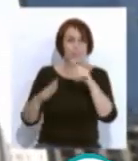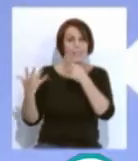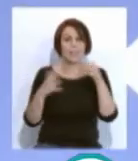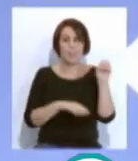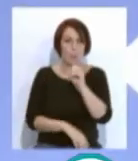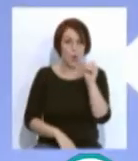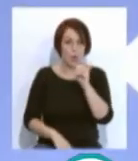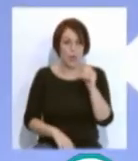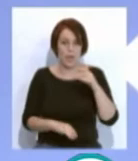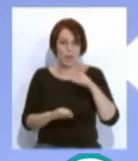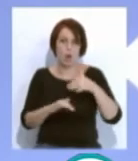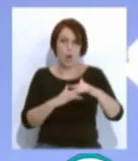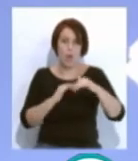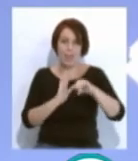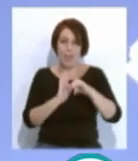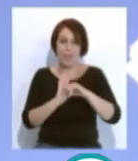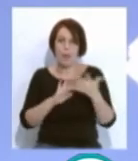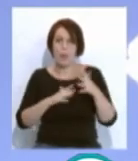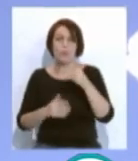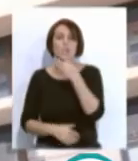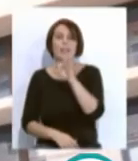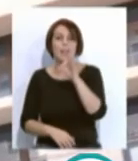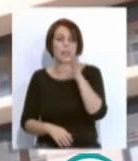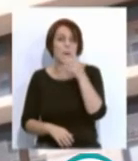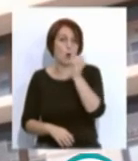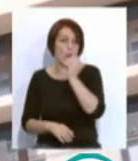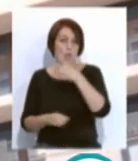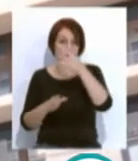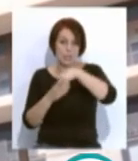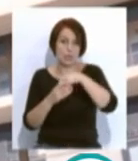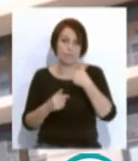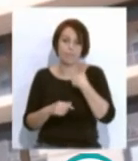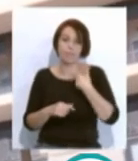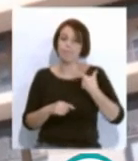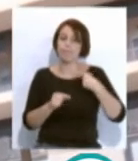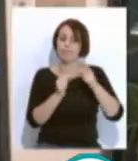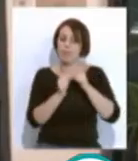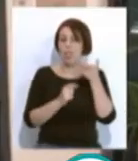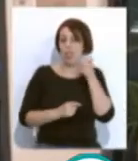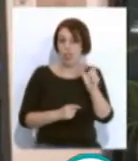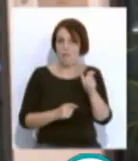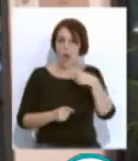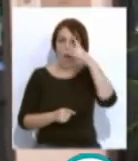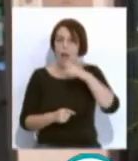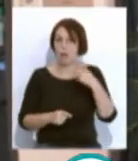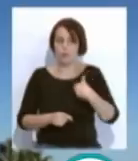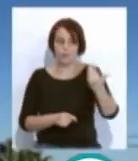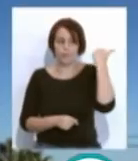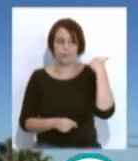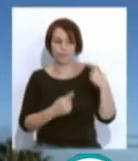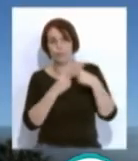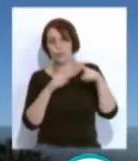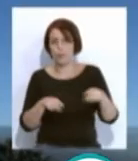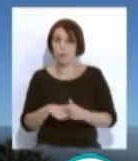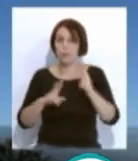% en la costa y en torno al 30% en el interior, datos que distan de las cifras obtenidas otros años. Los